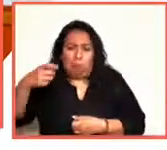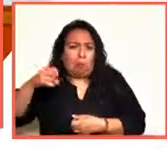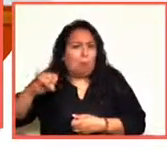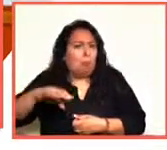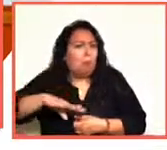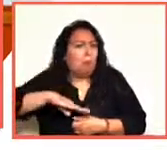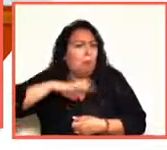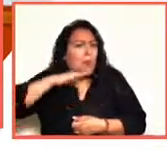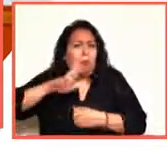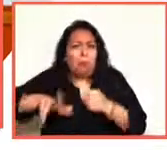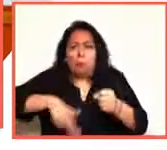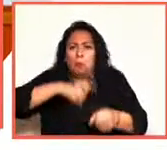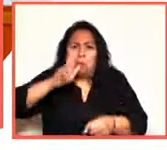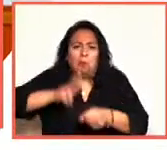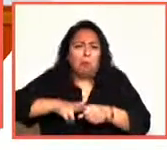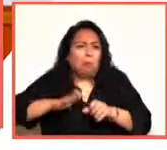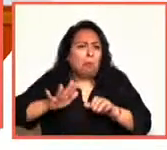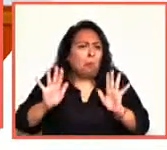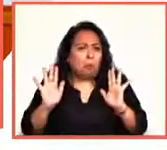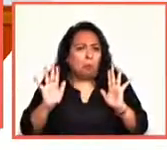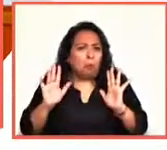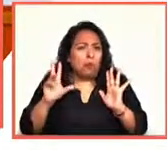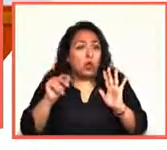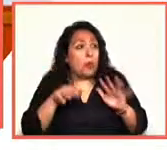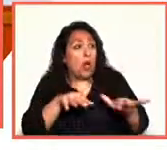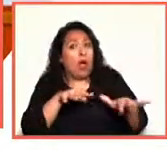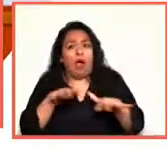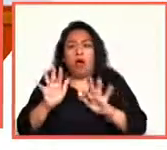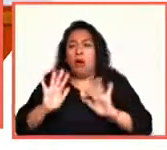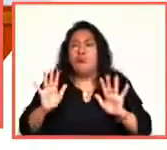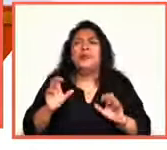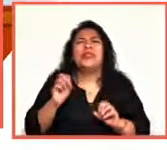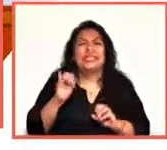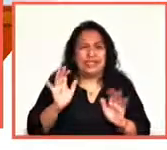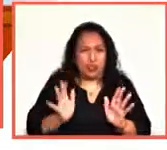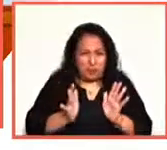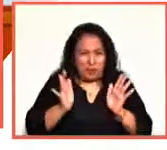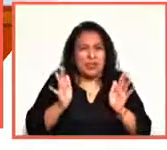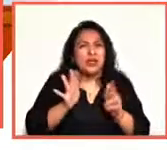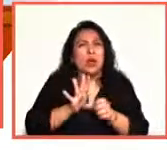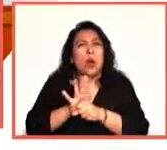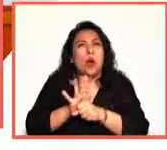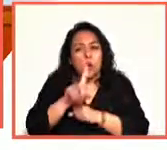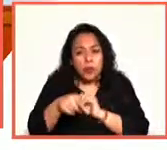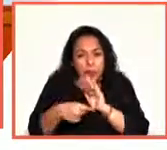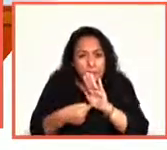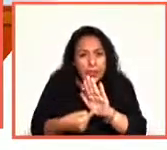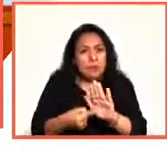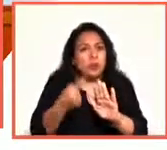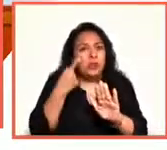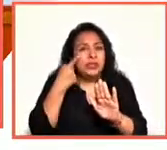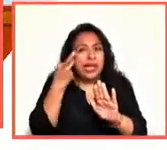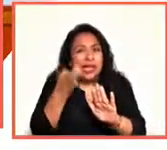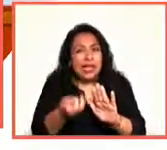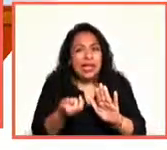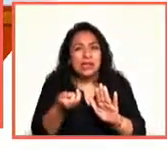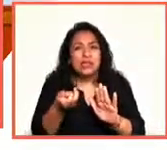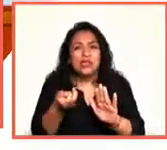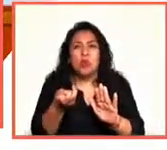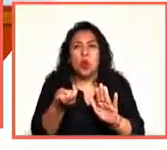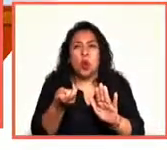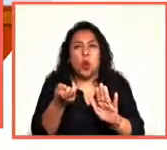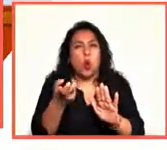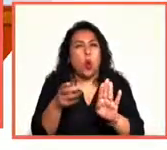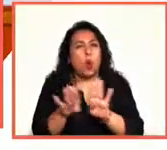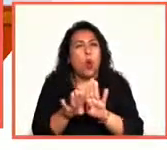con total naturalidad, ¿no? Y su sorpresa al mostrarnos ese antagonismo en ocasiones